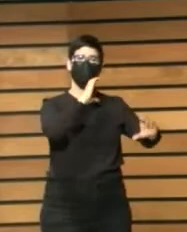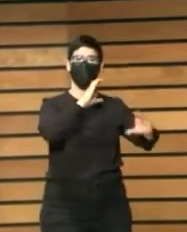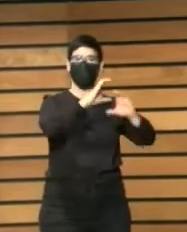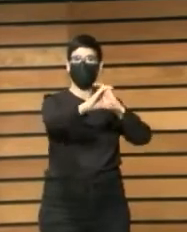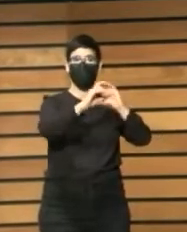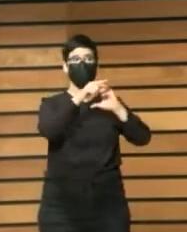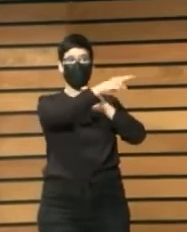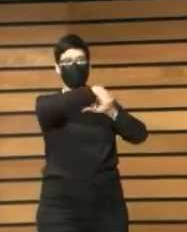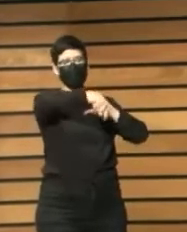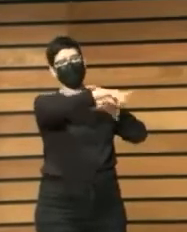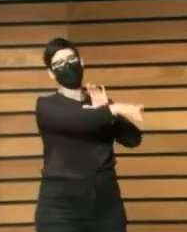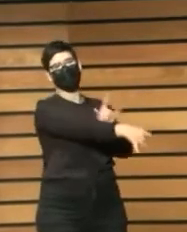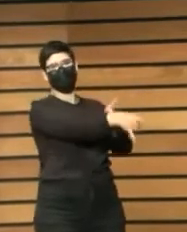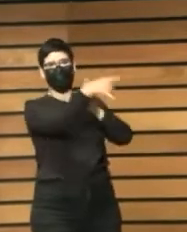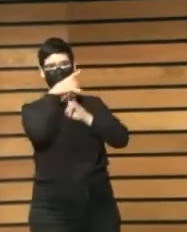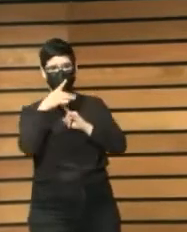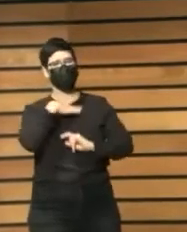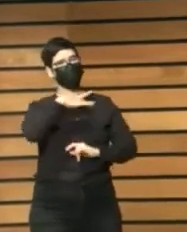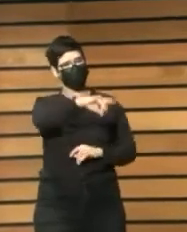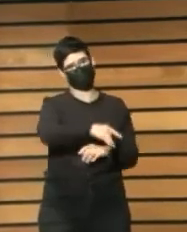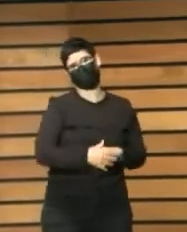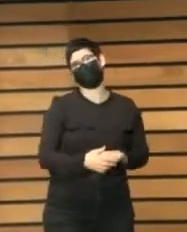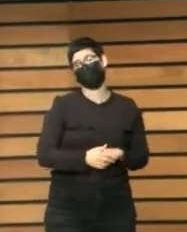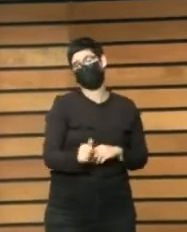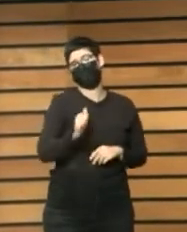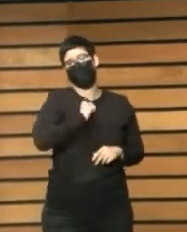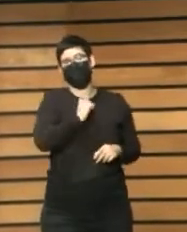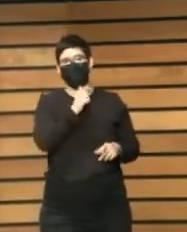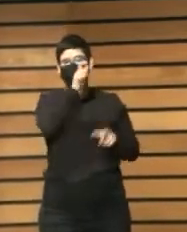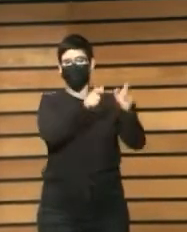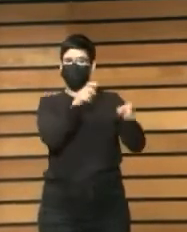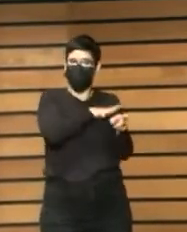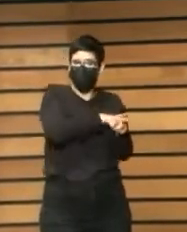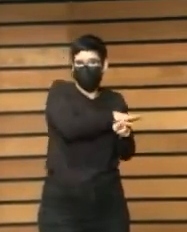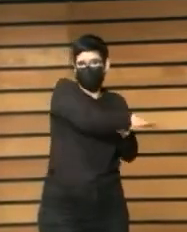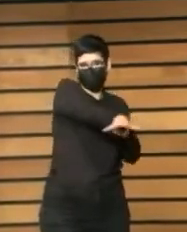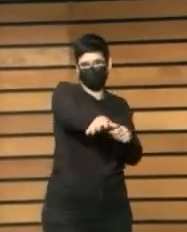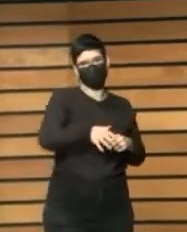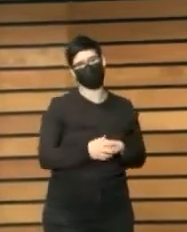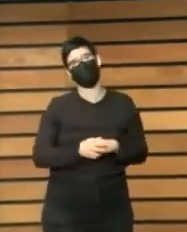y los y y bueno y para terminar